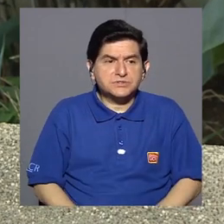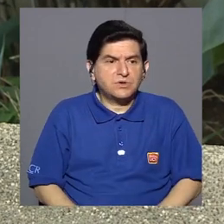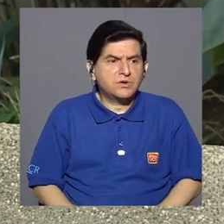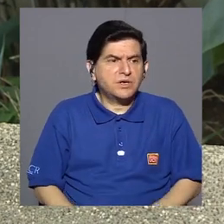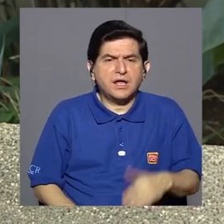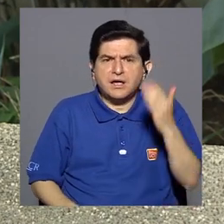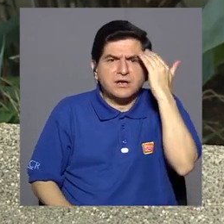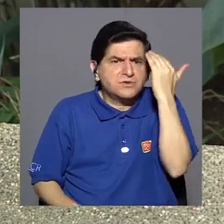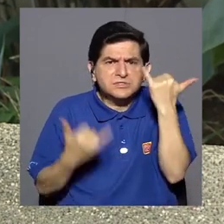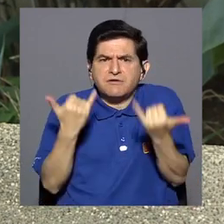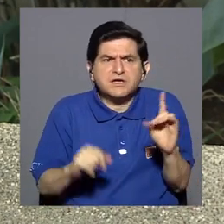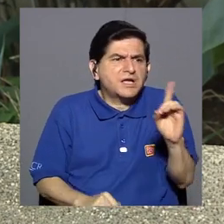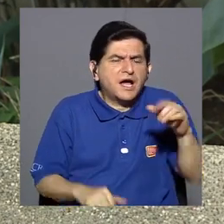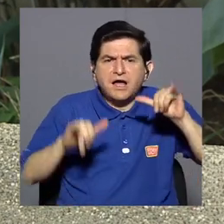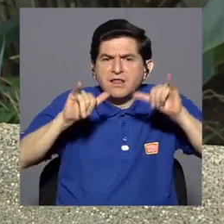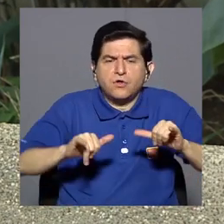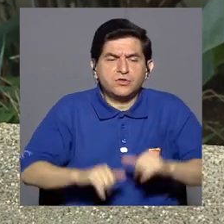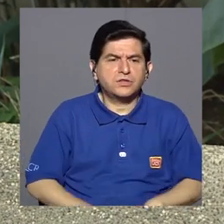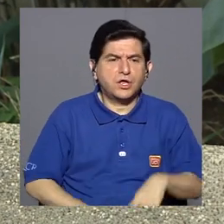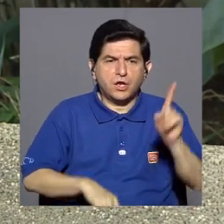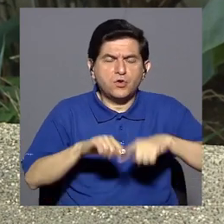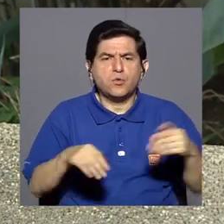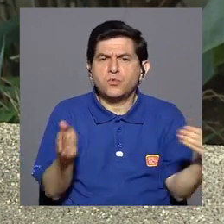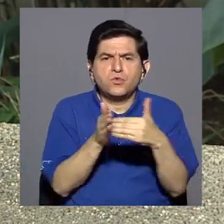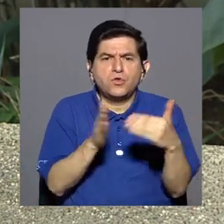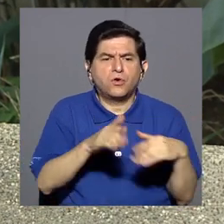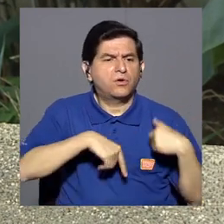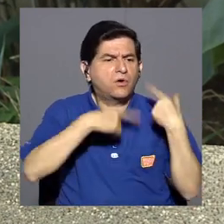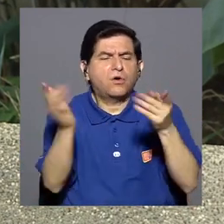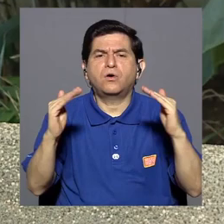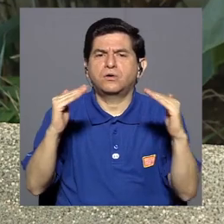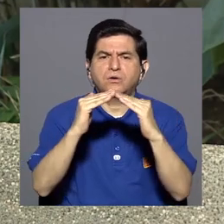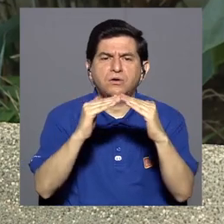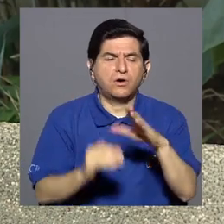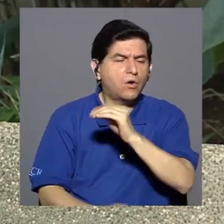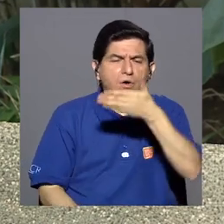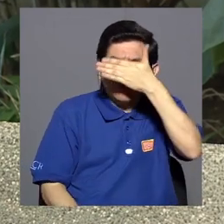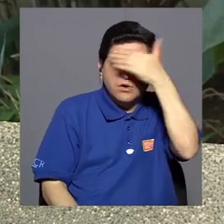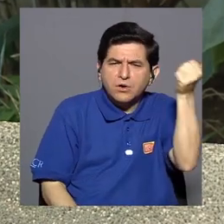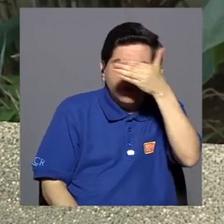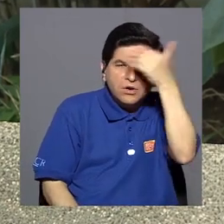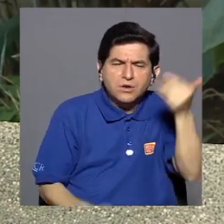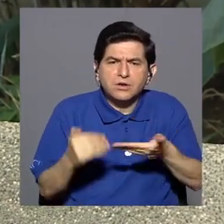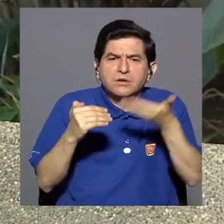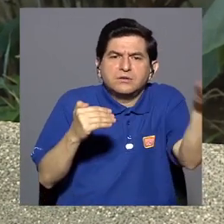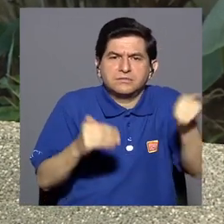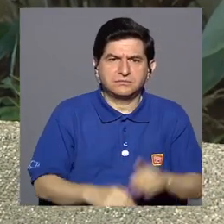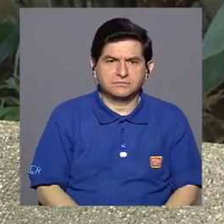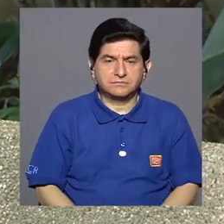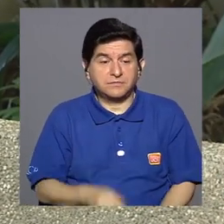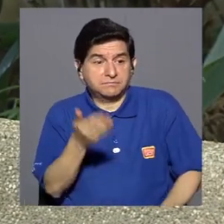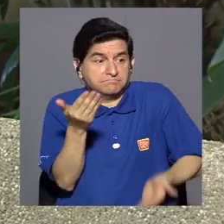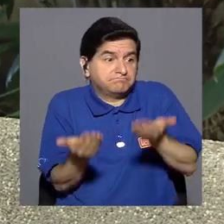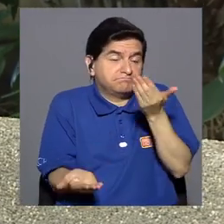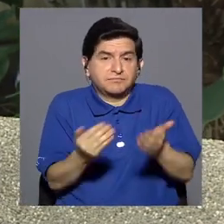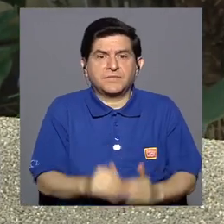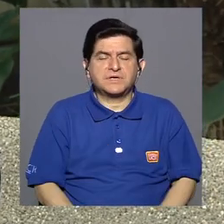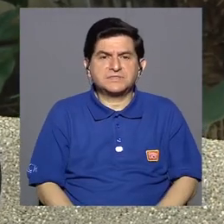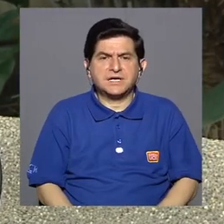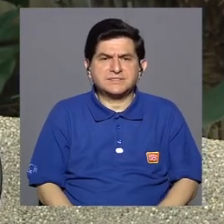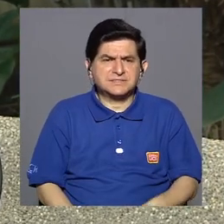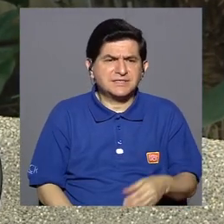otro síntoma, que no pudo encontrar el regreso a casa, o que se le están olvidando las cosas, que se le está